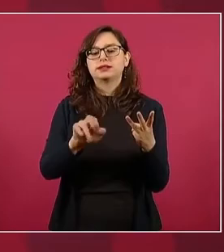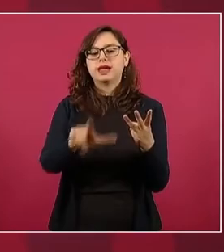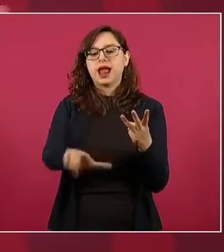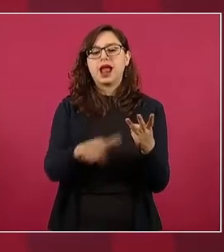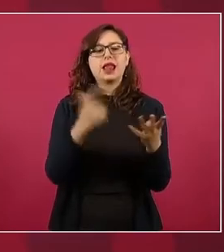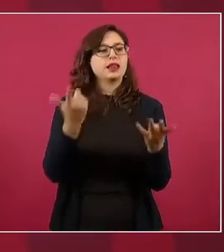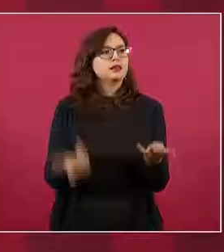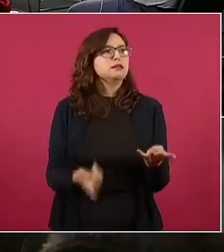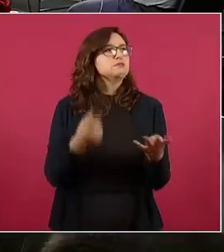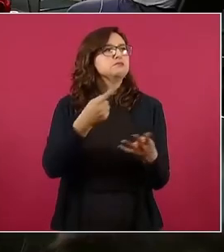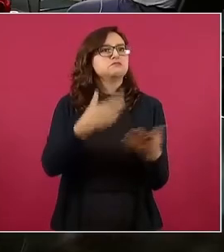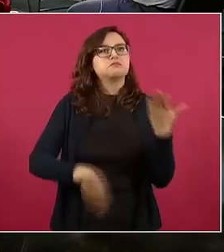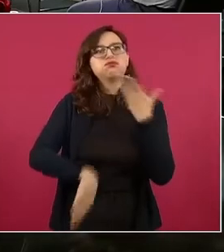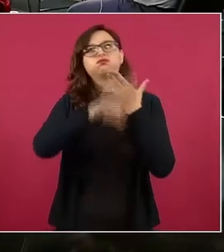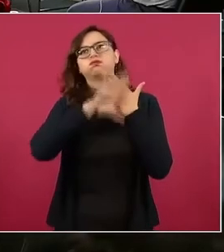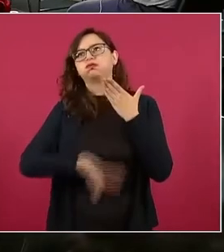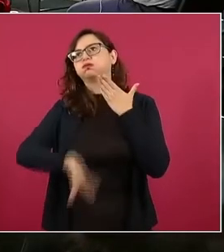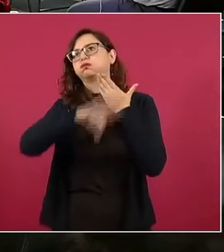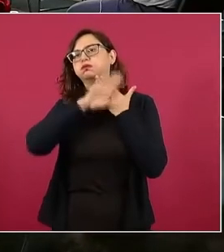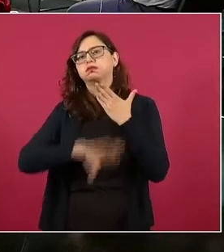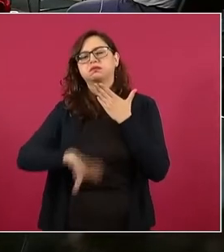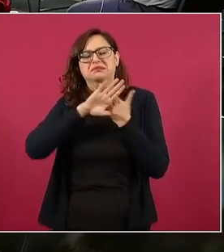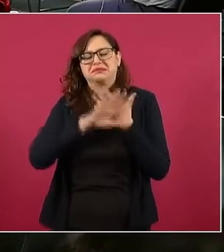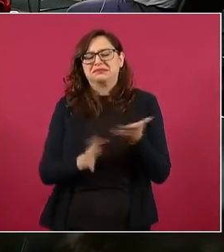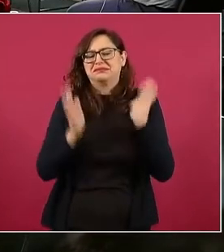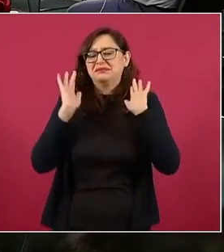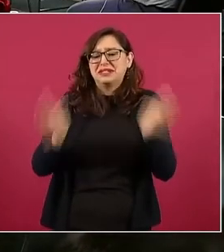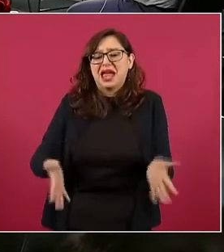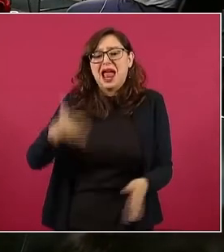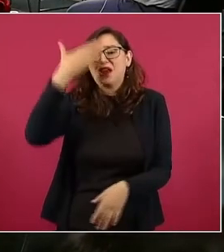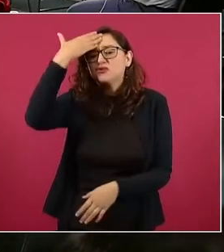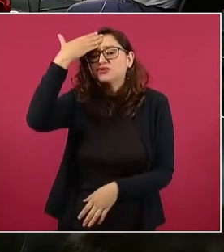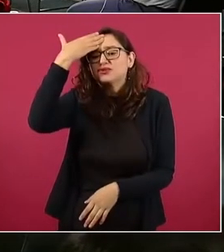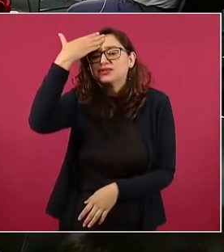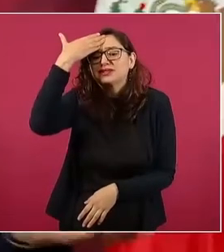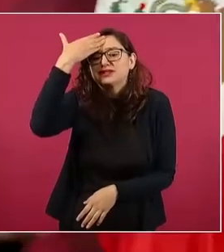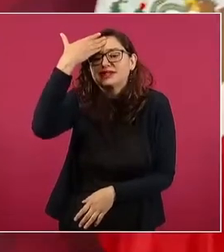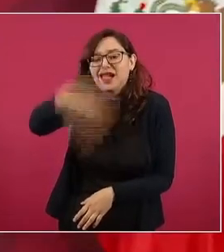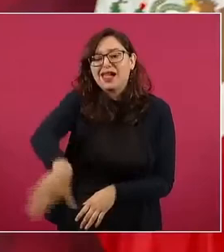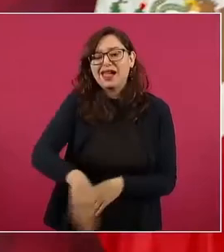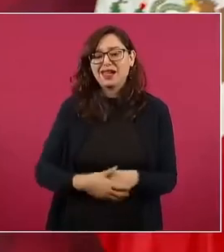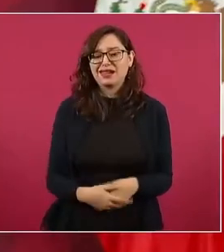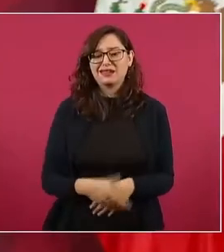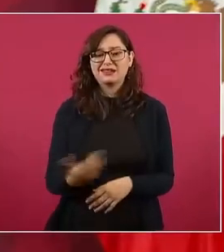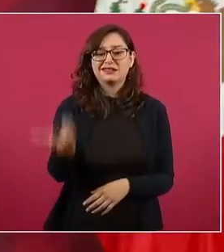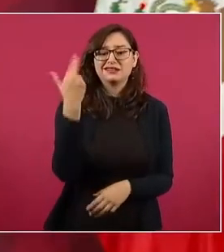como a los conductores de Radio, de Televisión, pues ya lo sabemos,